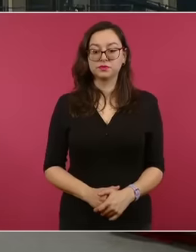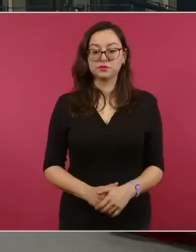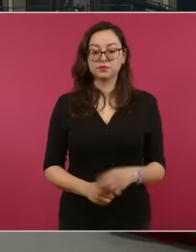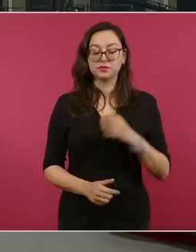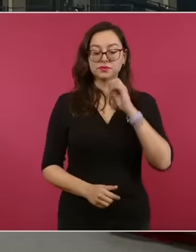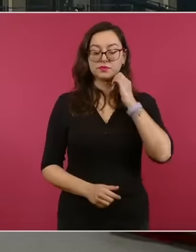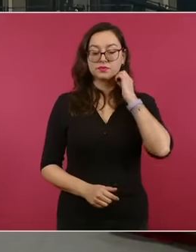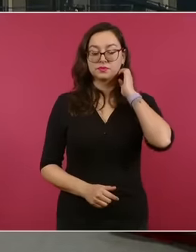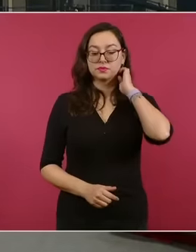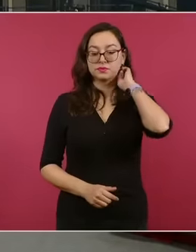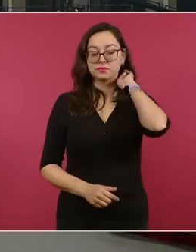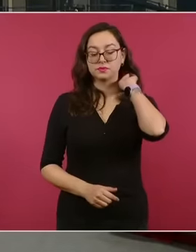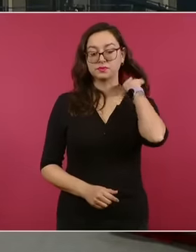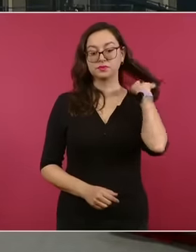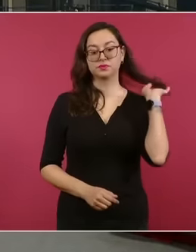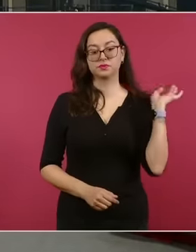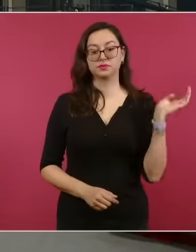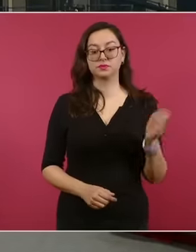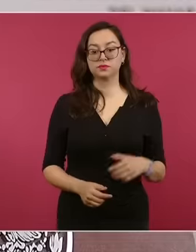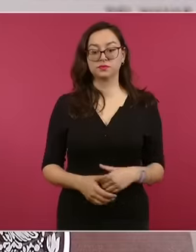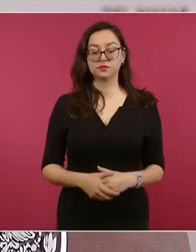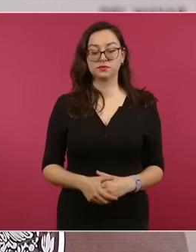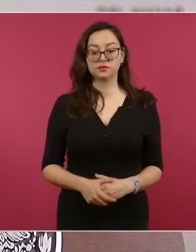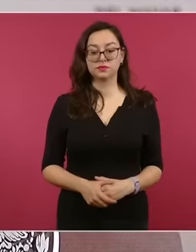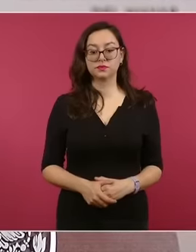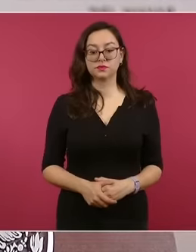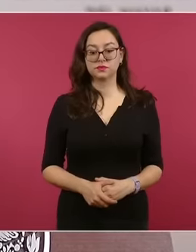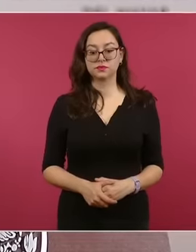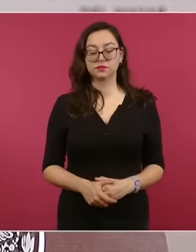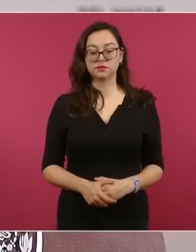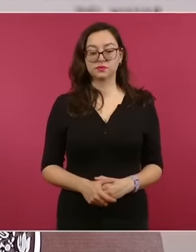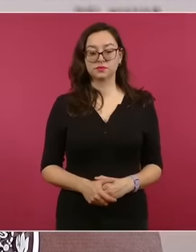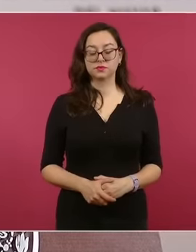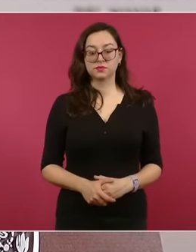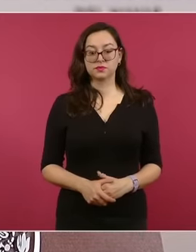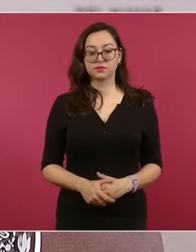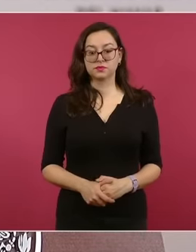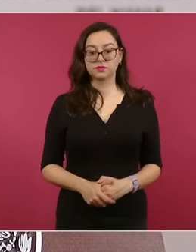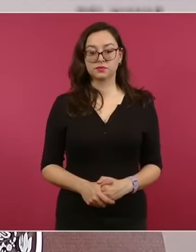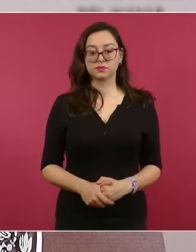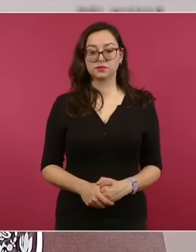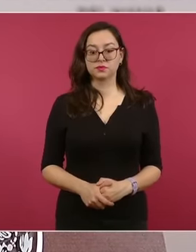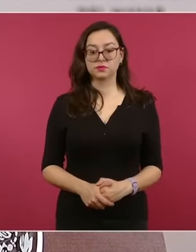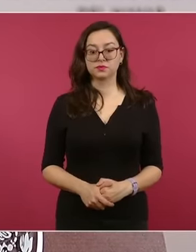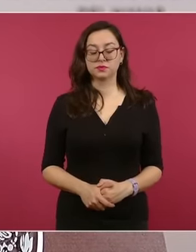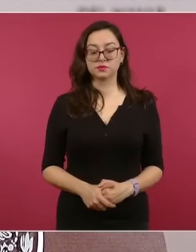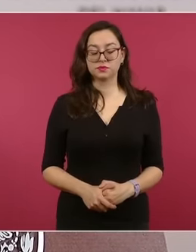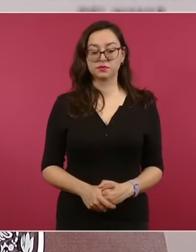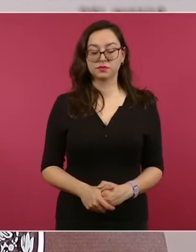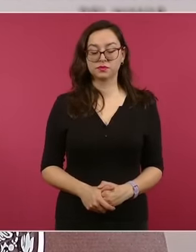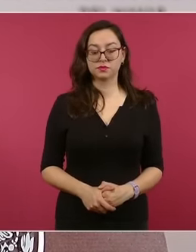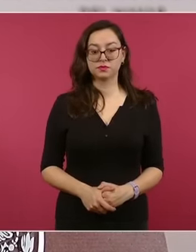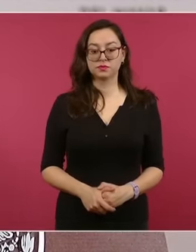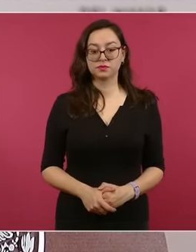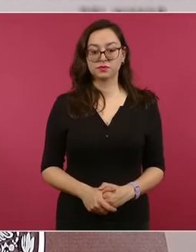de minorías en situaciones como las que